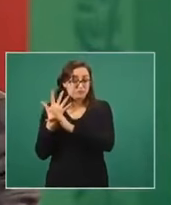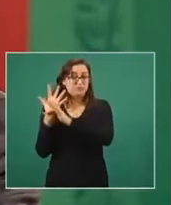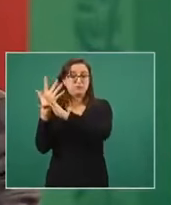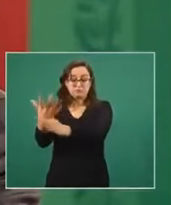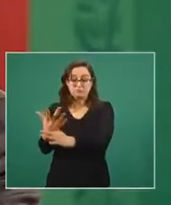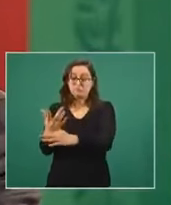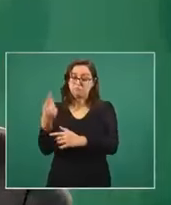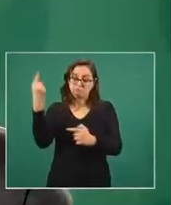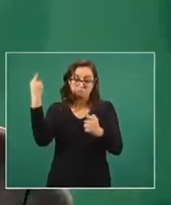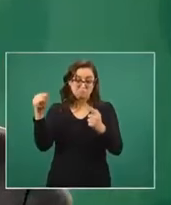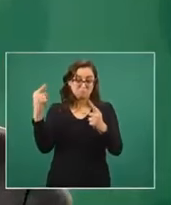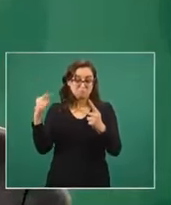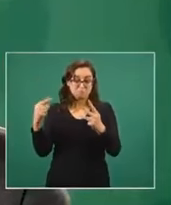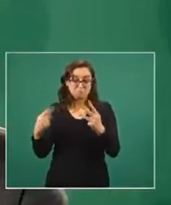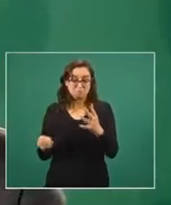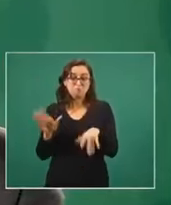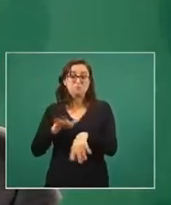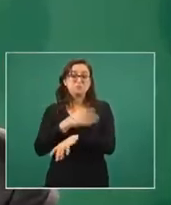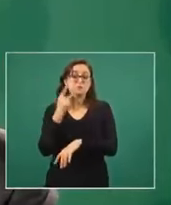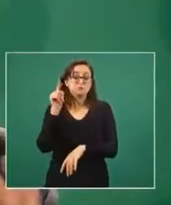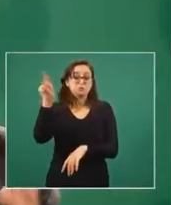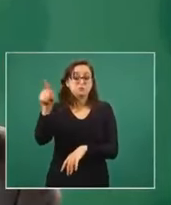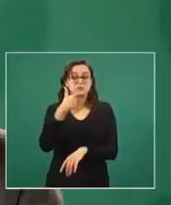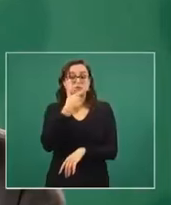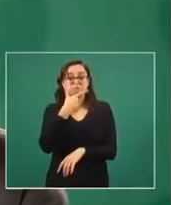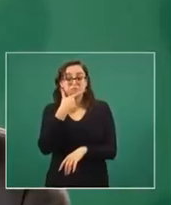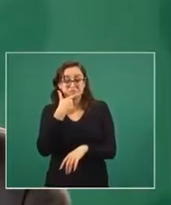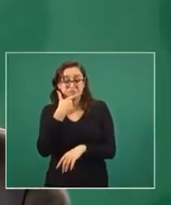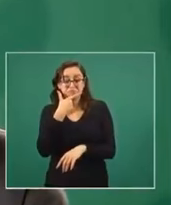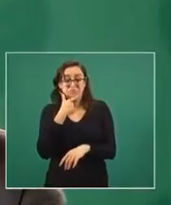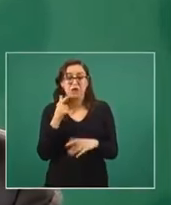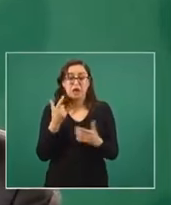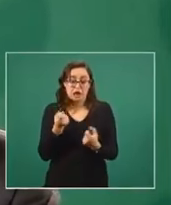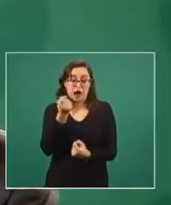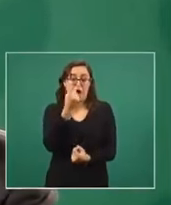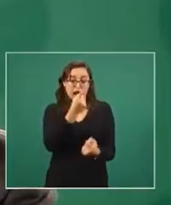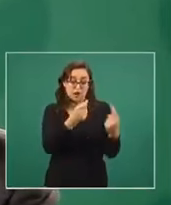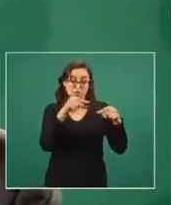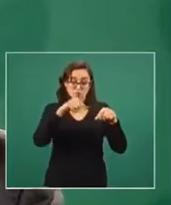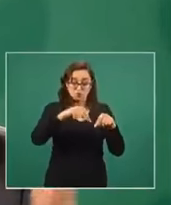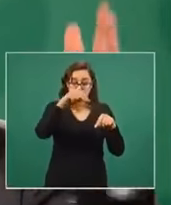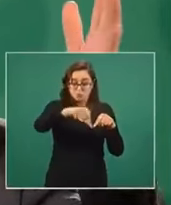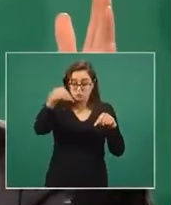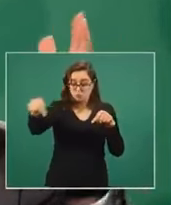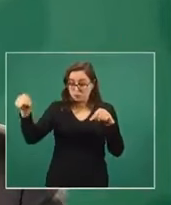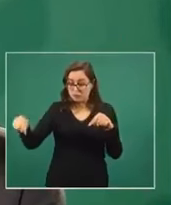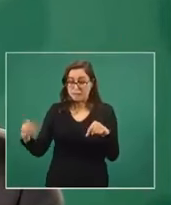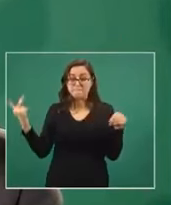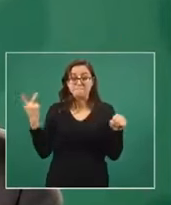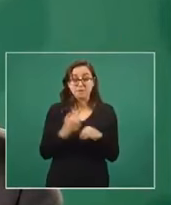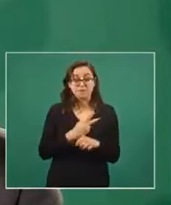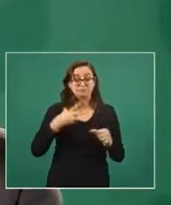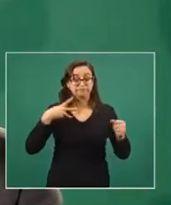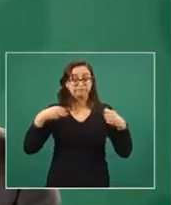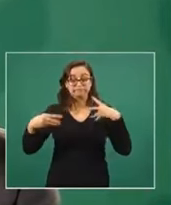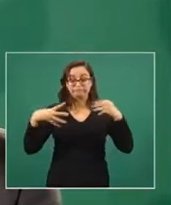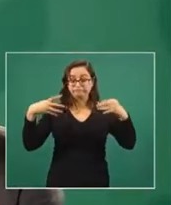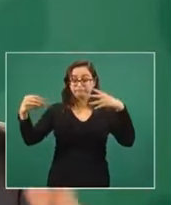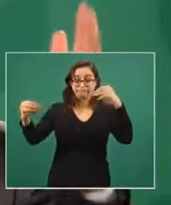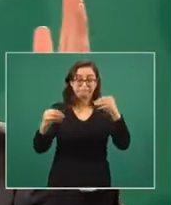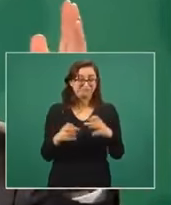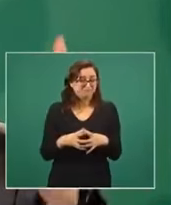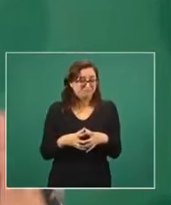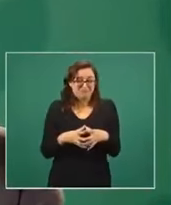dado que en el Reino Unido, en partes sustanciales del territorio del Reino Unido, la curva epidémica tiene un comportamiento